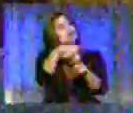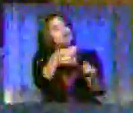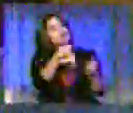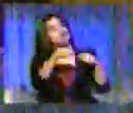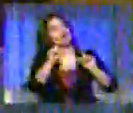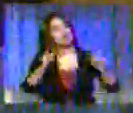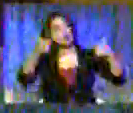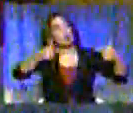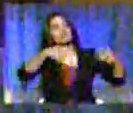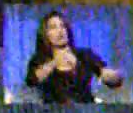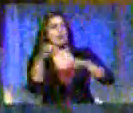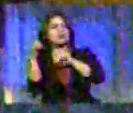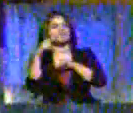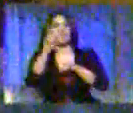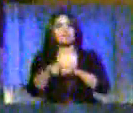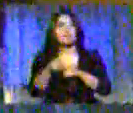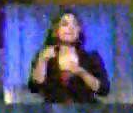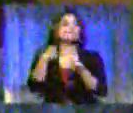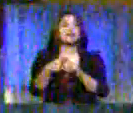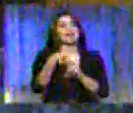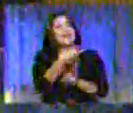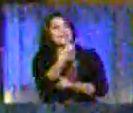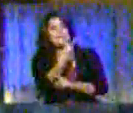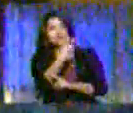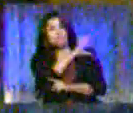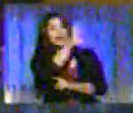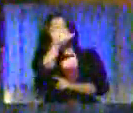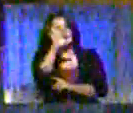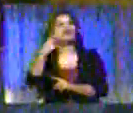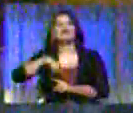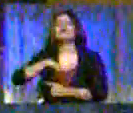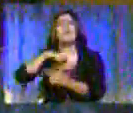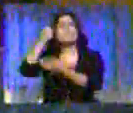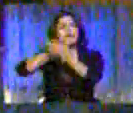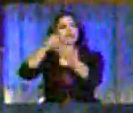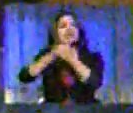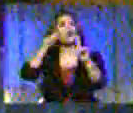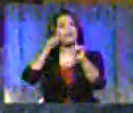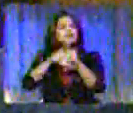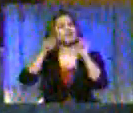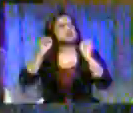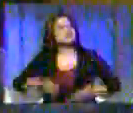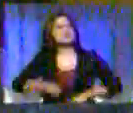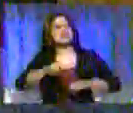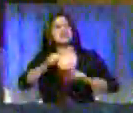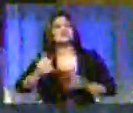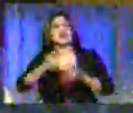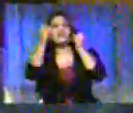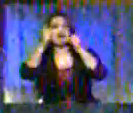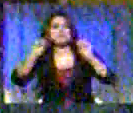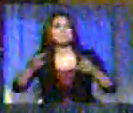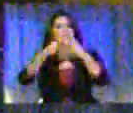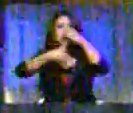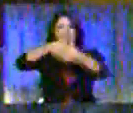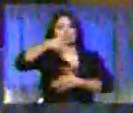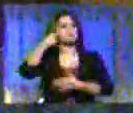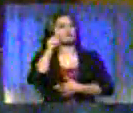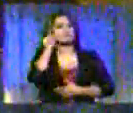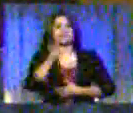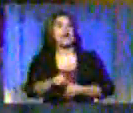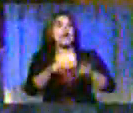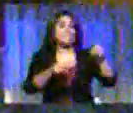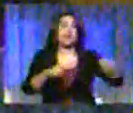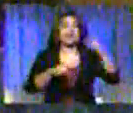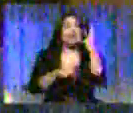Y de la Triple Alianza. Venezuela se declara en batalla para salvar Mercosur de la Triple Alianza golpista de ultraderecha que